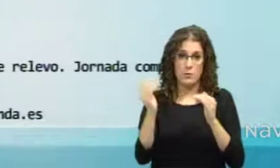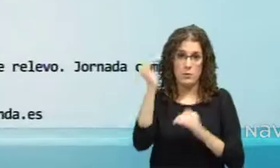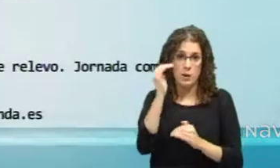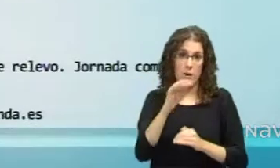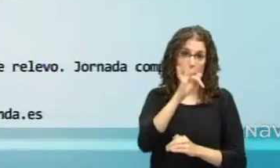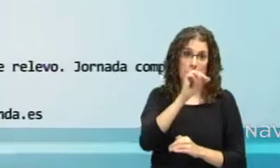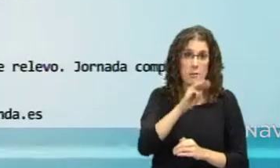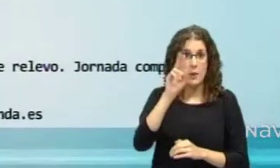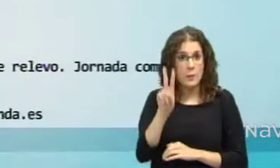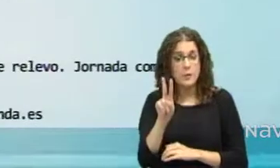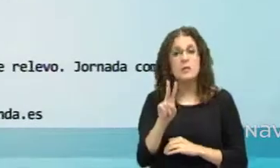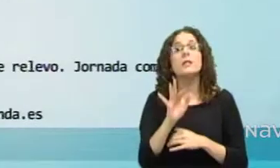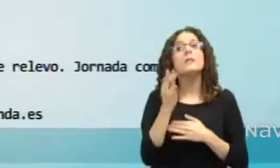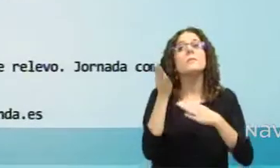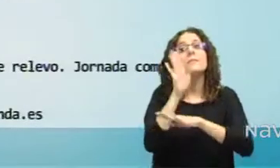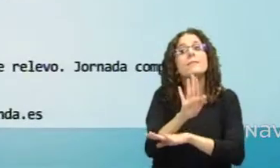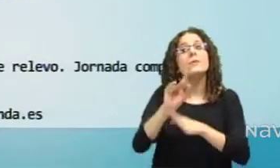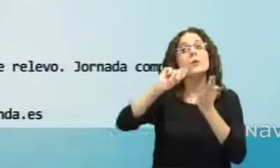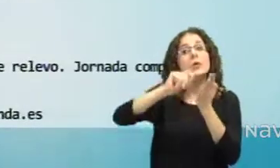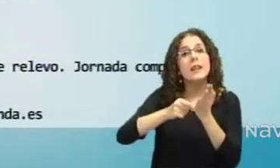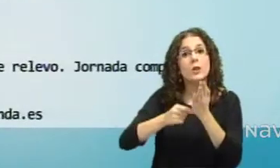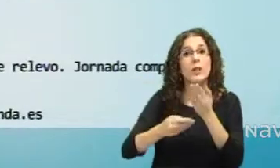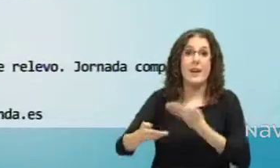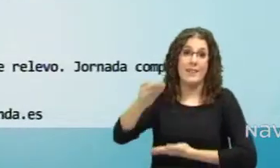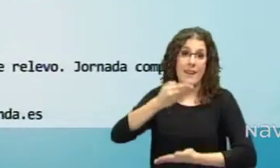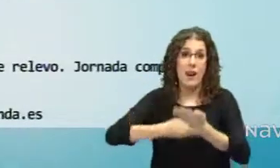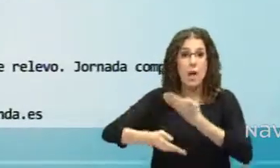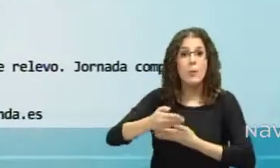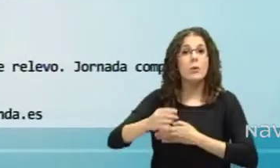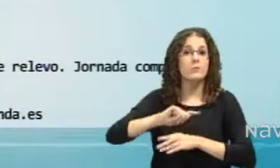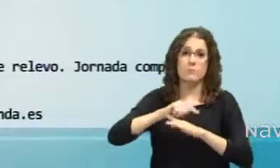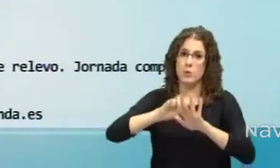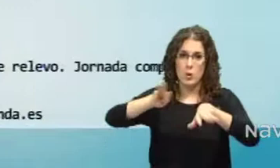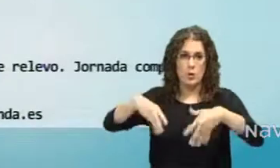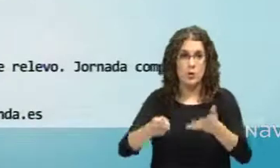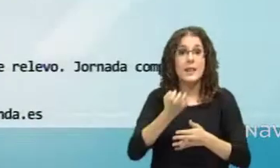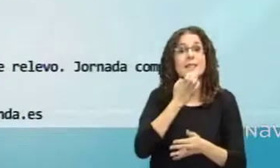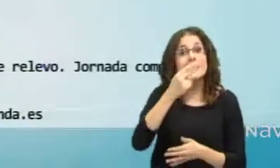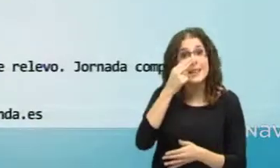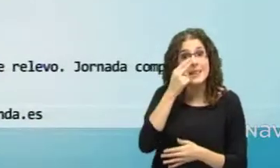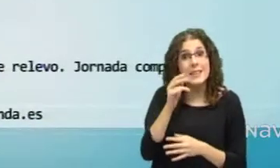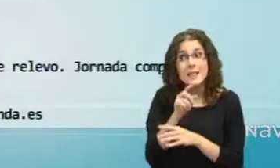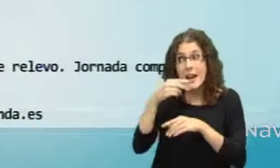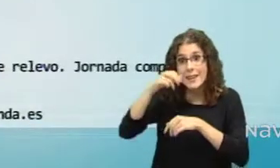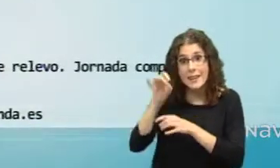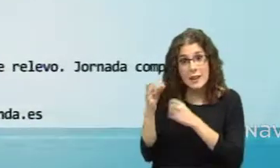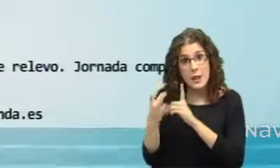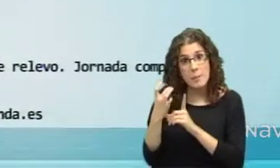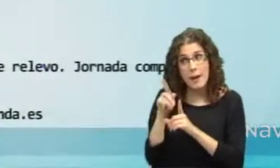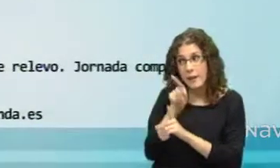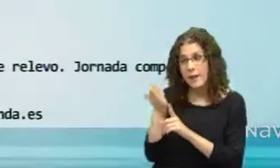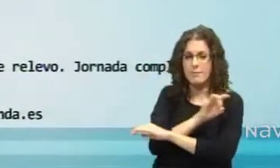empresa ofrece un contrato de relevo a jornada completa. Si quieres responder a la oferta, manda tu currículum a tudela.ananda.es,